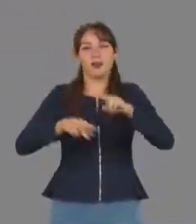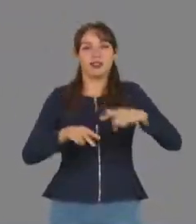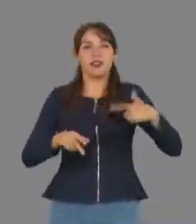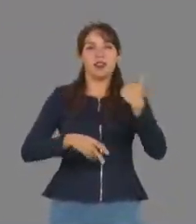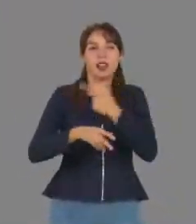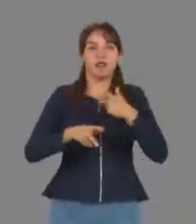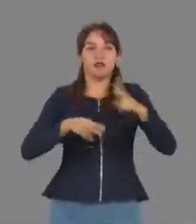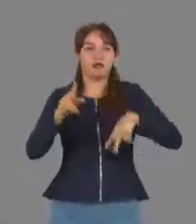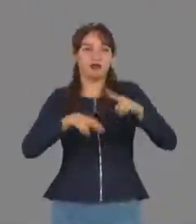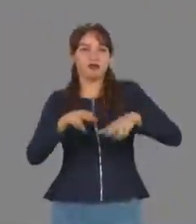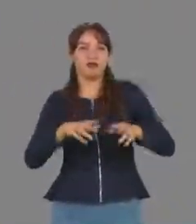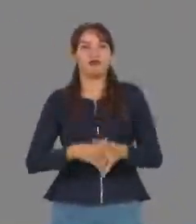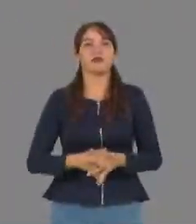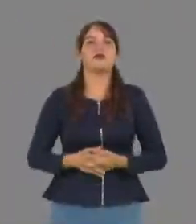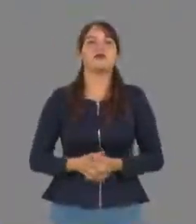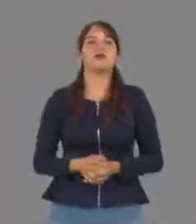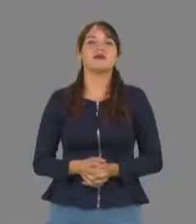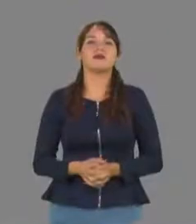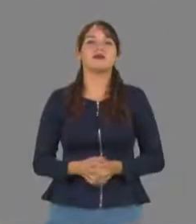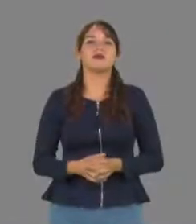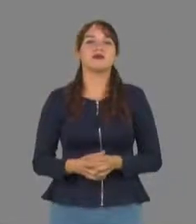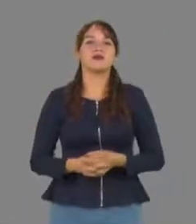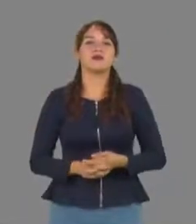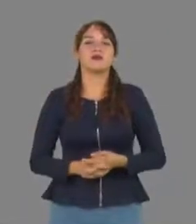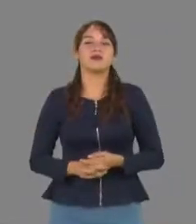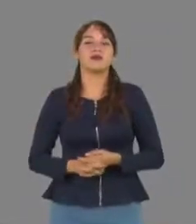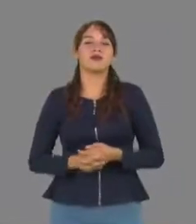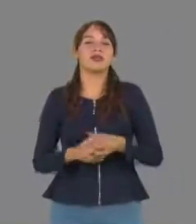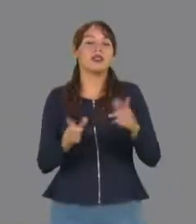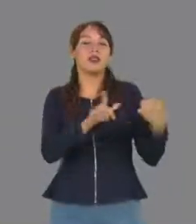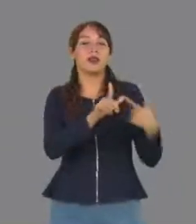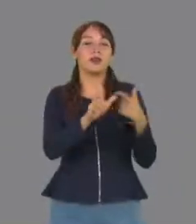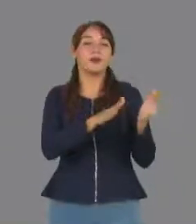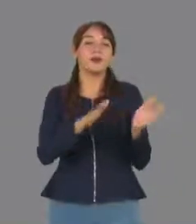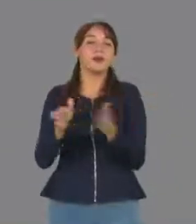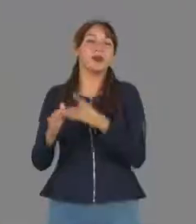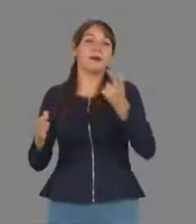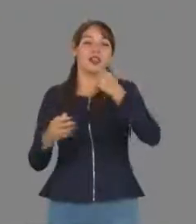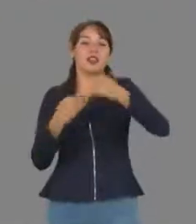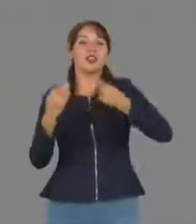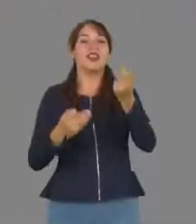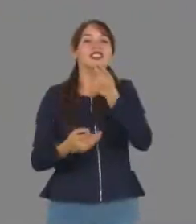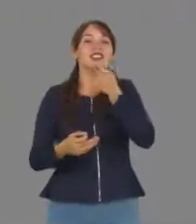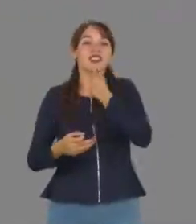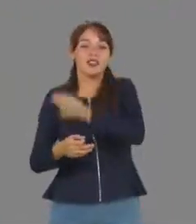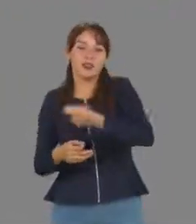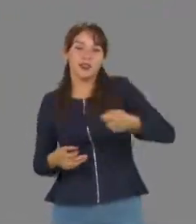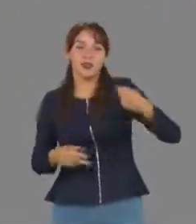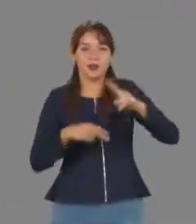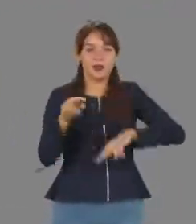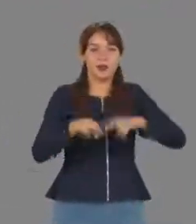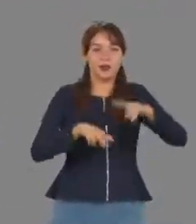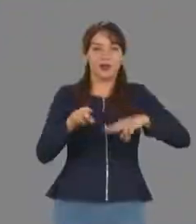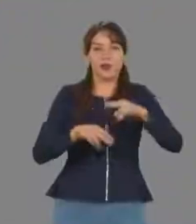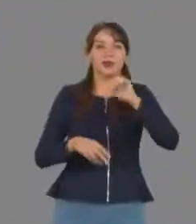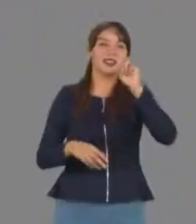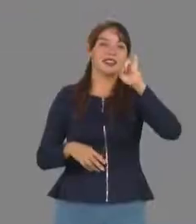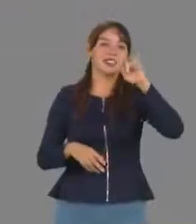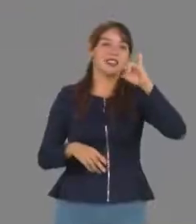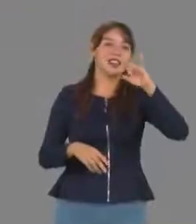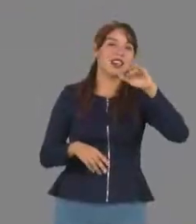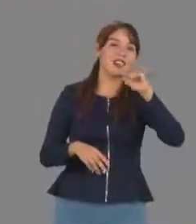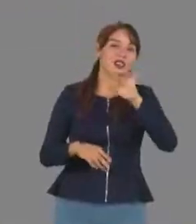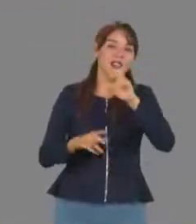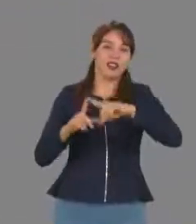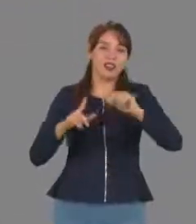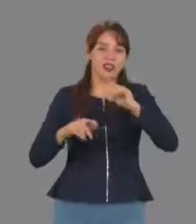esta, la Universidad Autónoma de Tamaulipas. Y seguimos los pasos de los pequeñines que vuelven a la carga en el torneo que organiza el Sindicato Nacional de